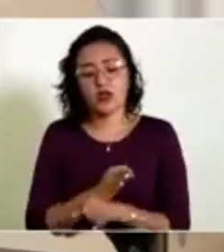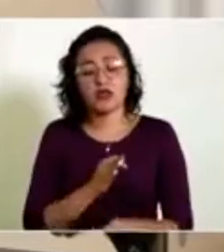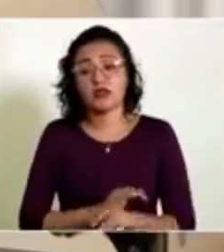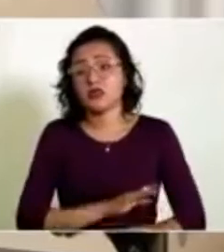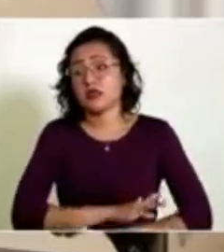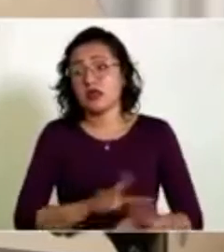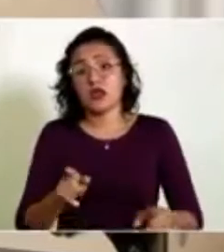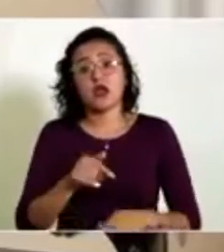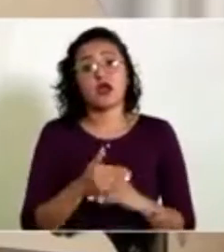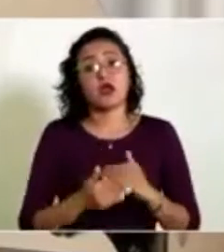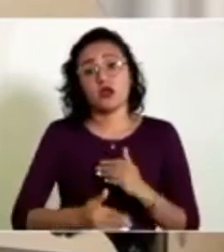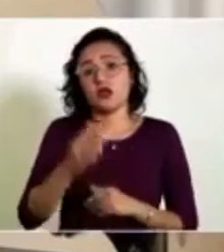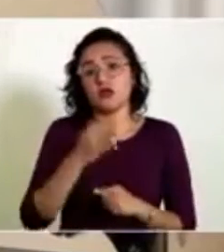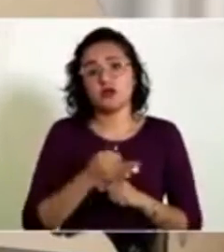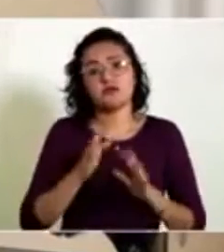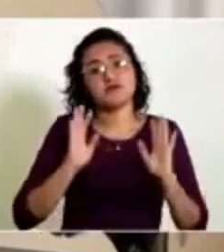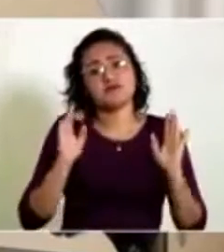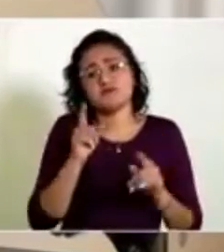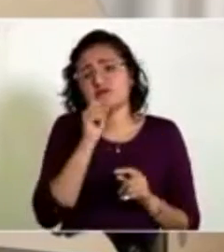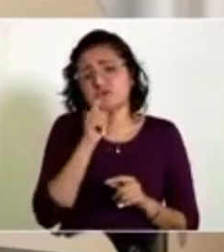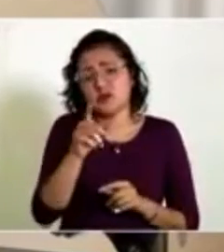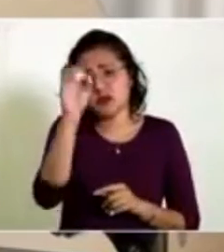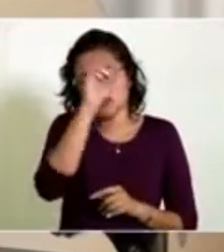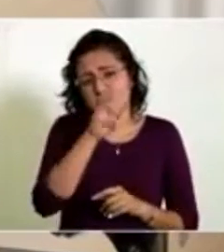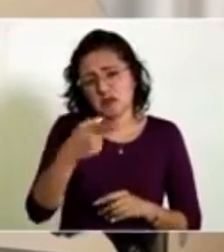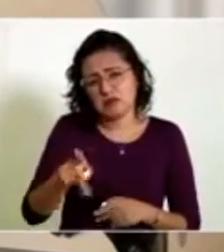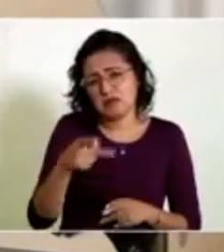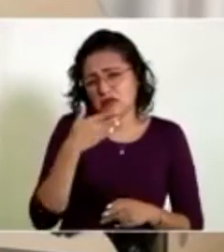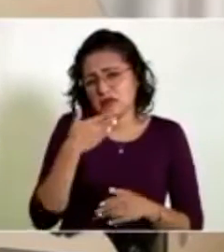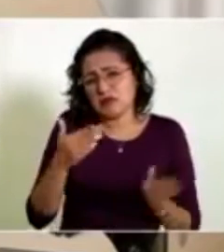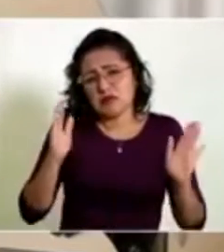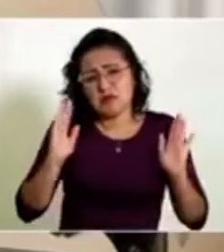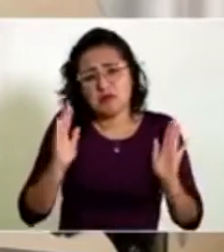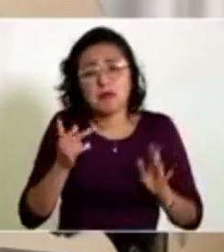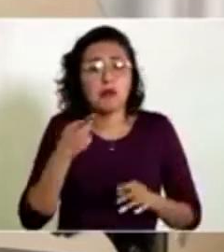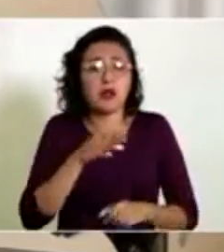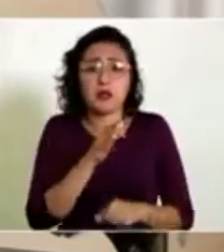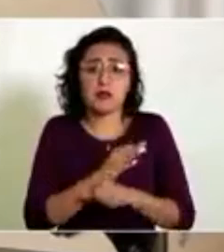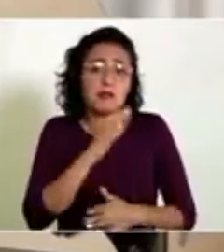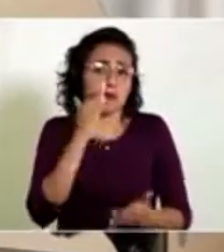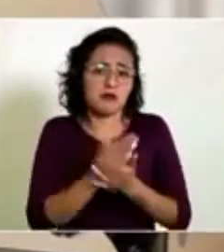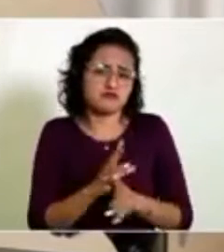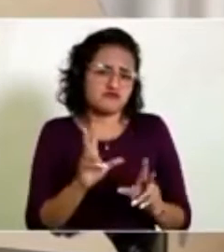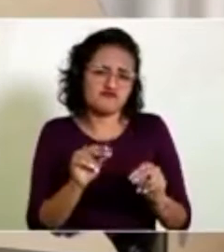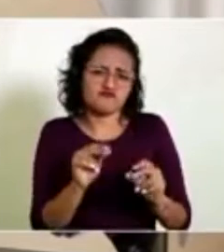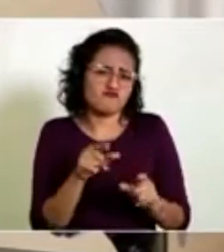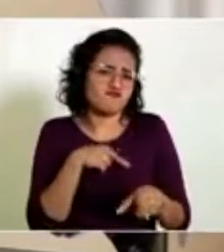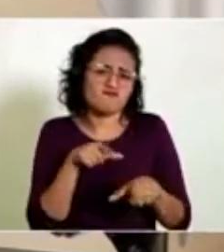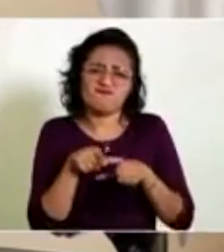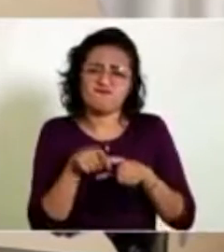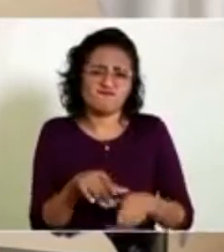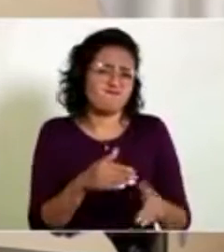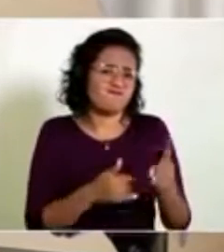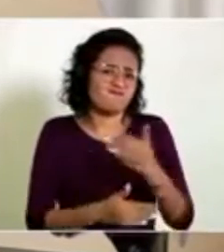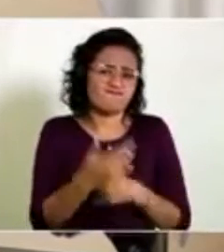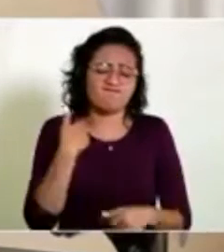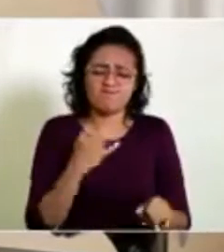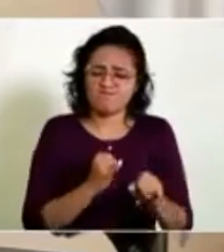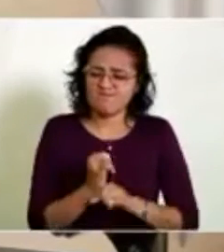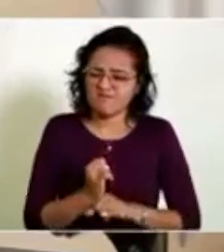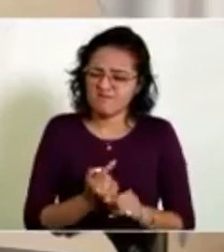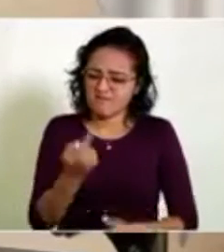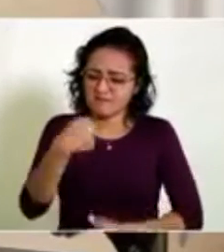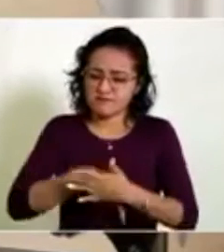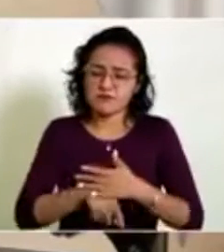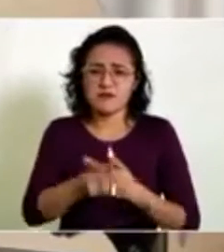a un proceso, bueno, que sigan opinando, pero el proceso no va a parar, es lo que de